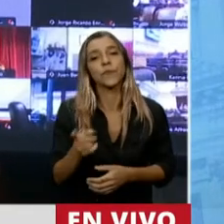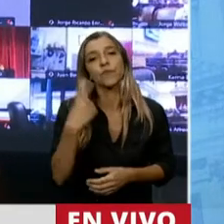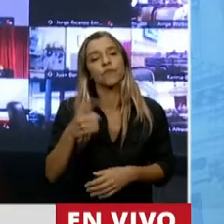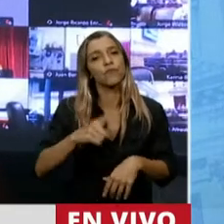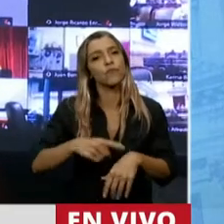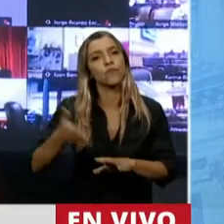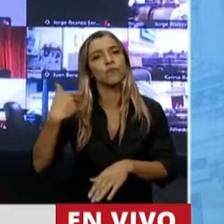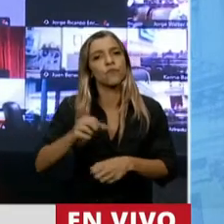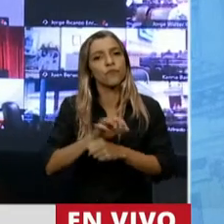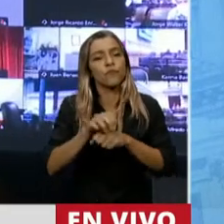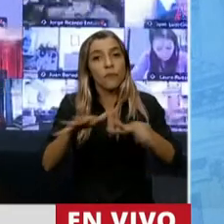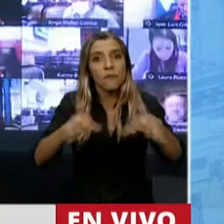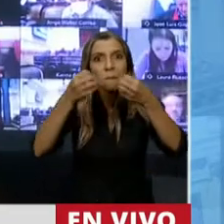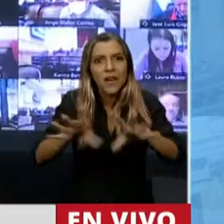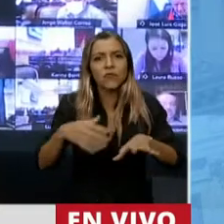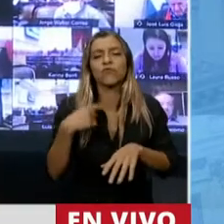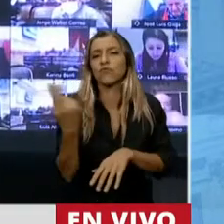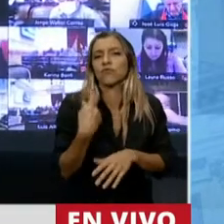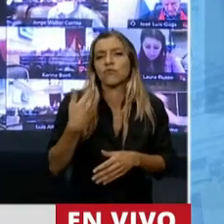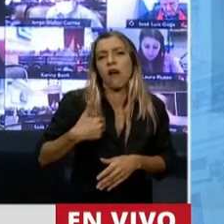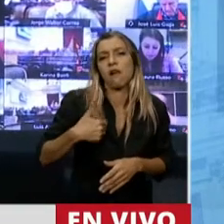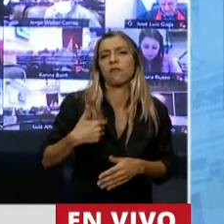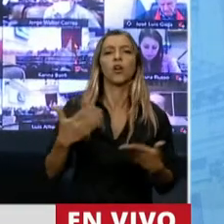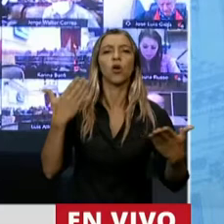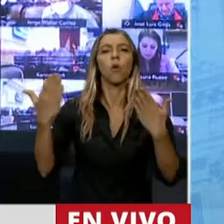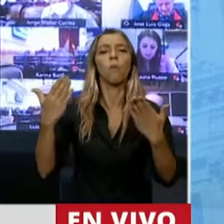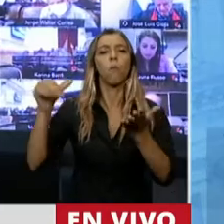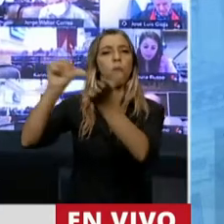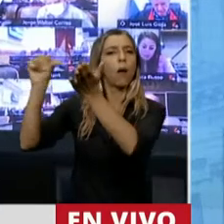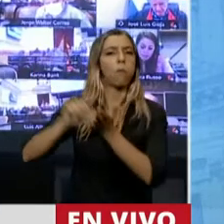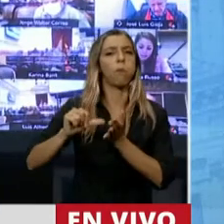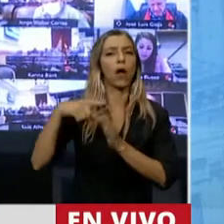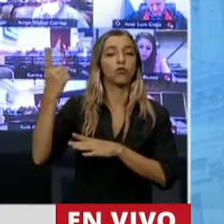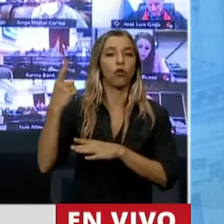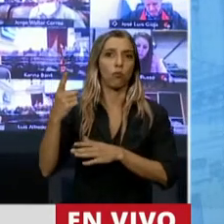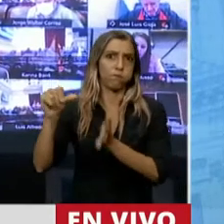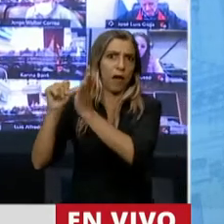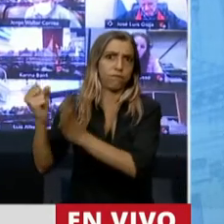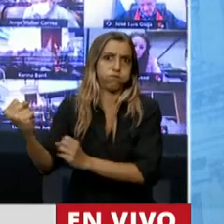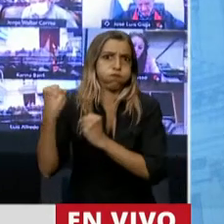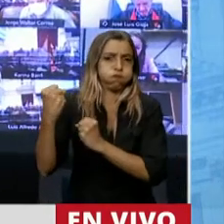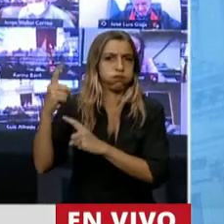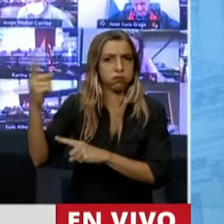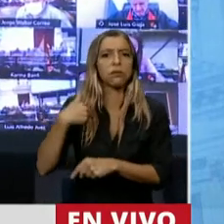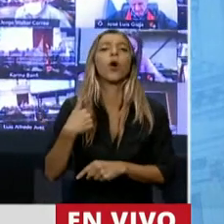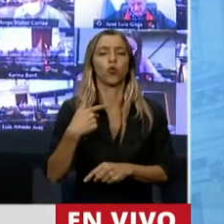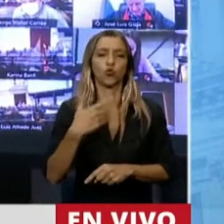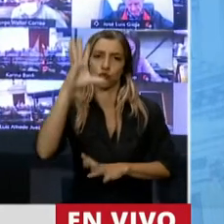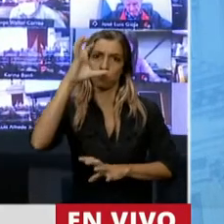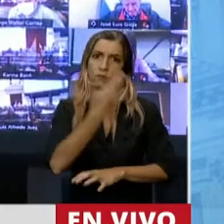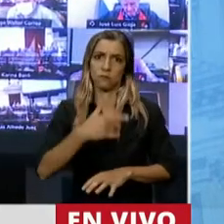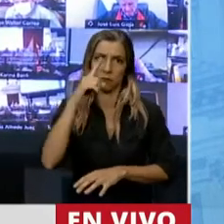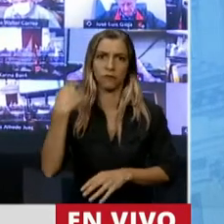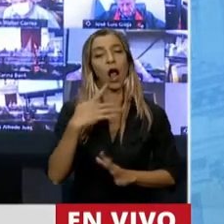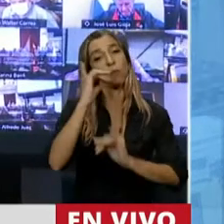pandemia con las grandes potencias del mundo. Me acuerdo los gráficos de las curvas, explicando el presidente, dándole consejo a Suecia